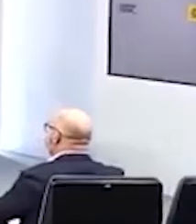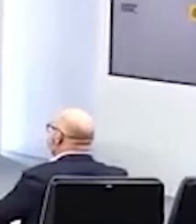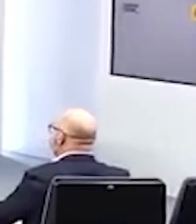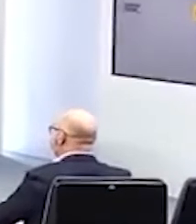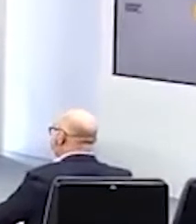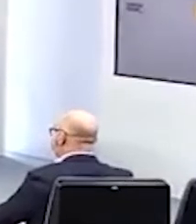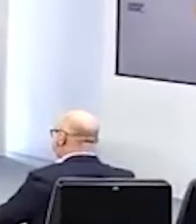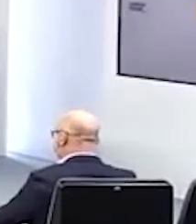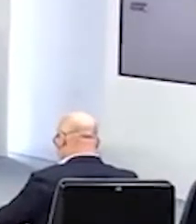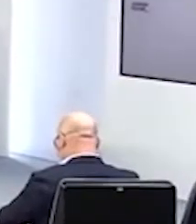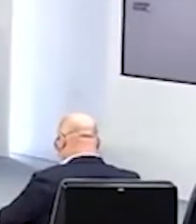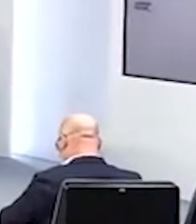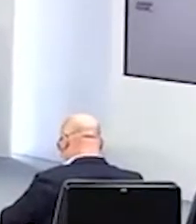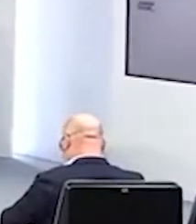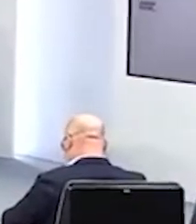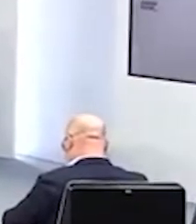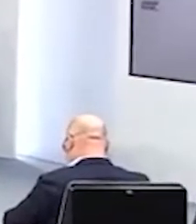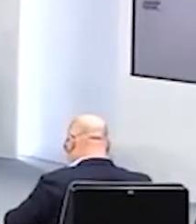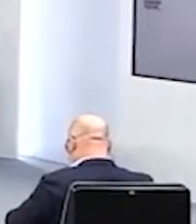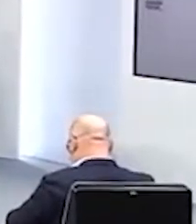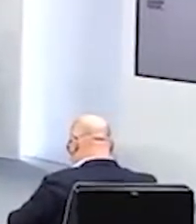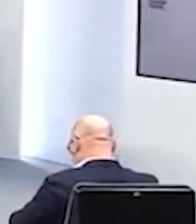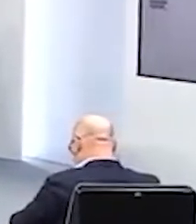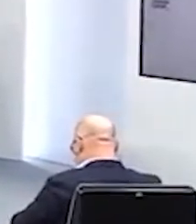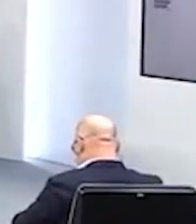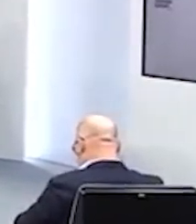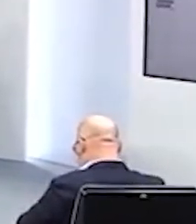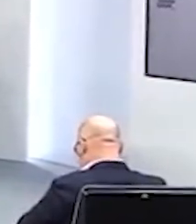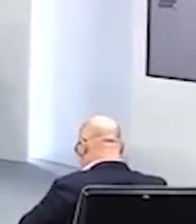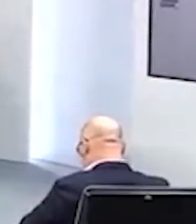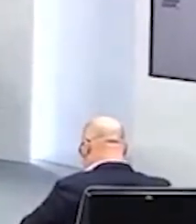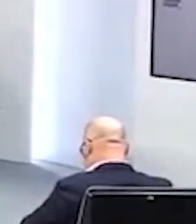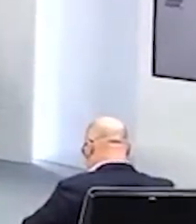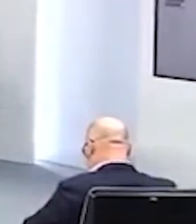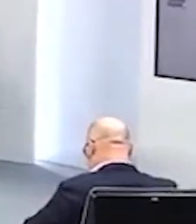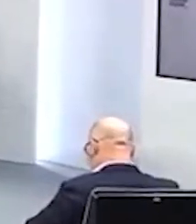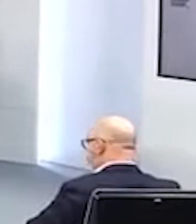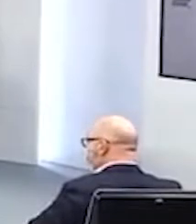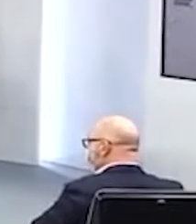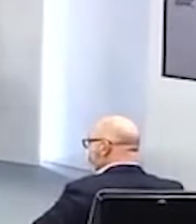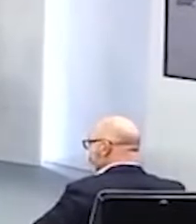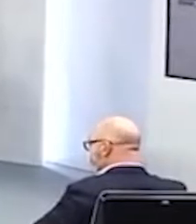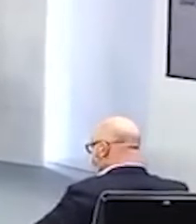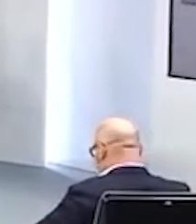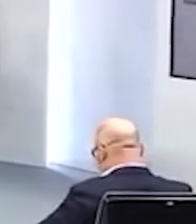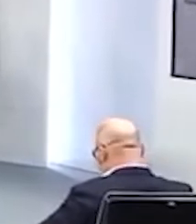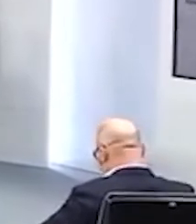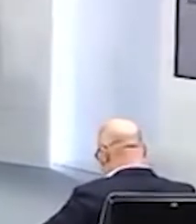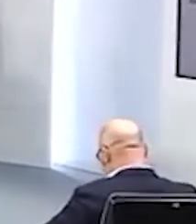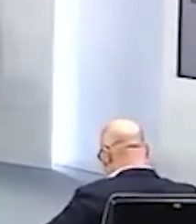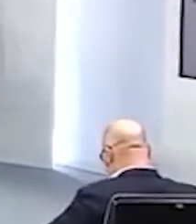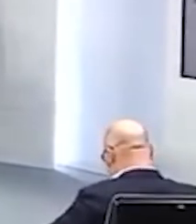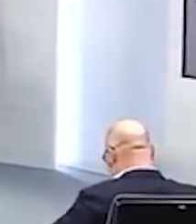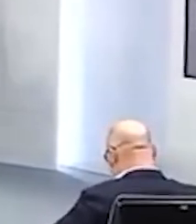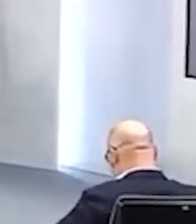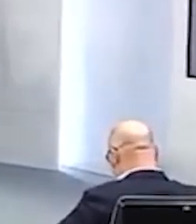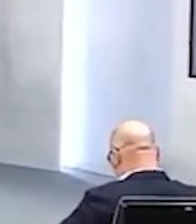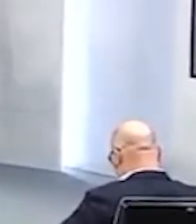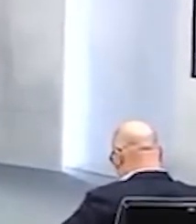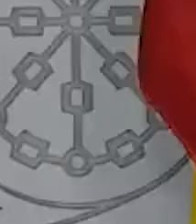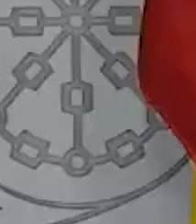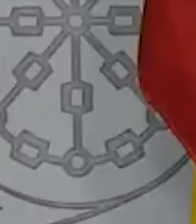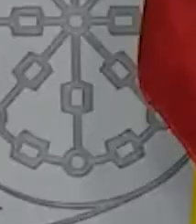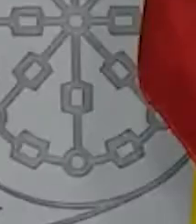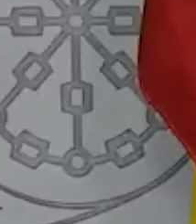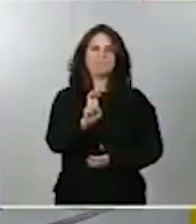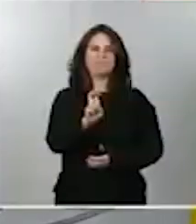Muy buenas tardes a todos y a todas y bienvenidas a esta rueda de prensa en la que comparecemos tras la reunión que